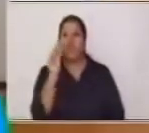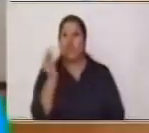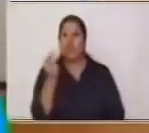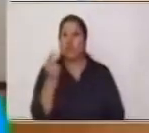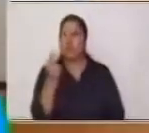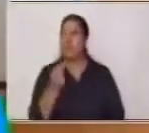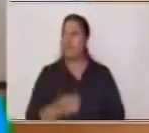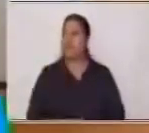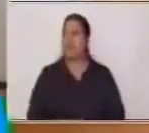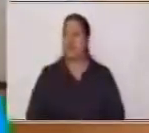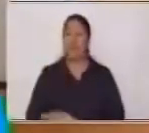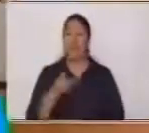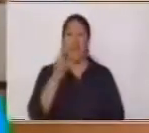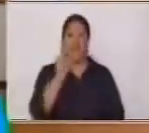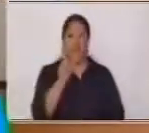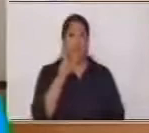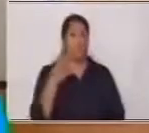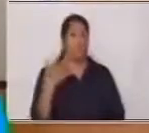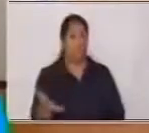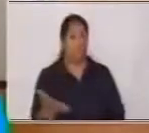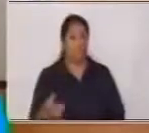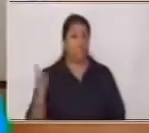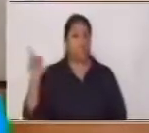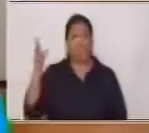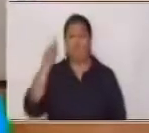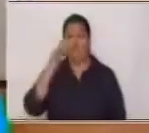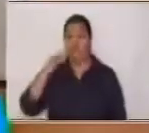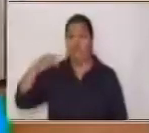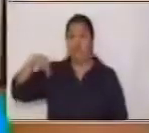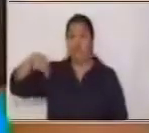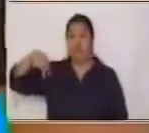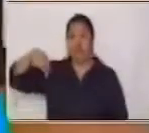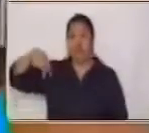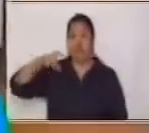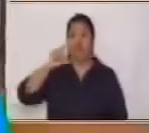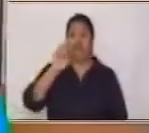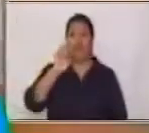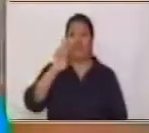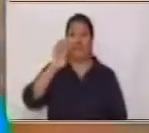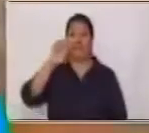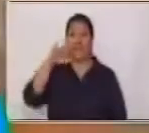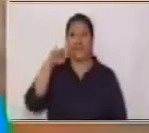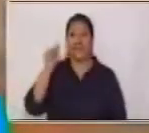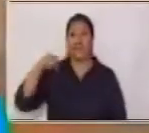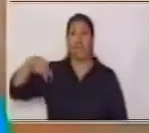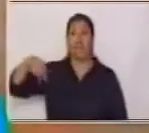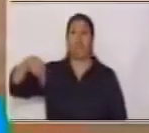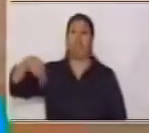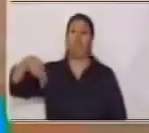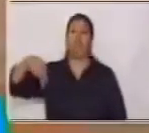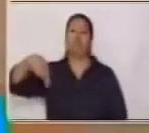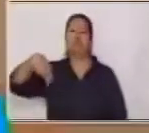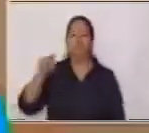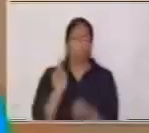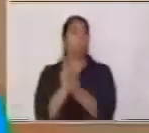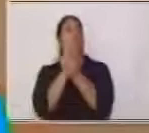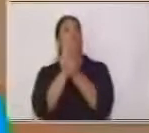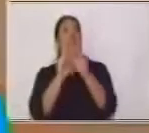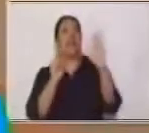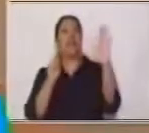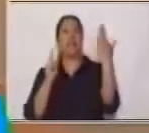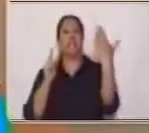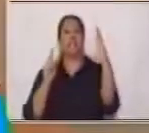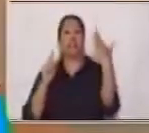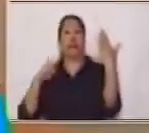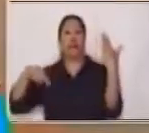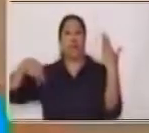Fíjense que la cereza Iba caminando Y se encontró Un espejo Y la cereza Dijo